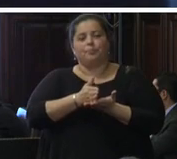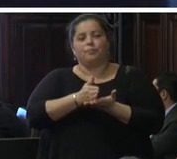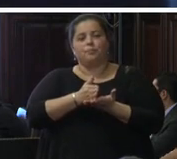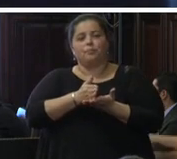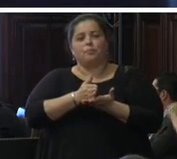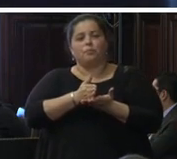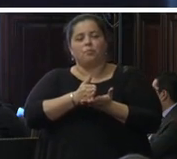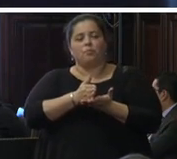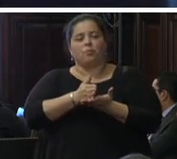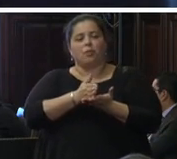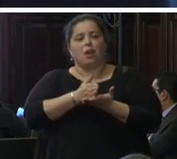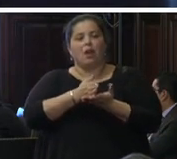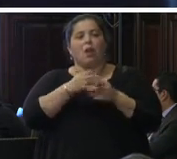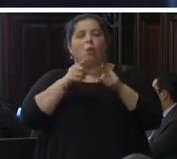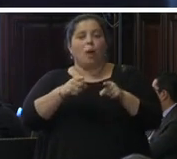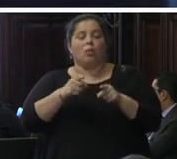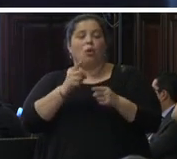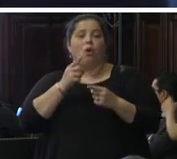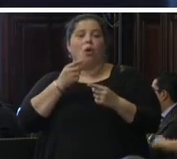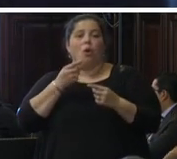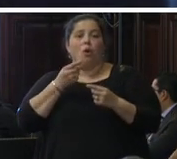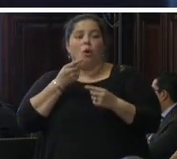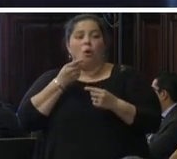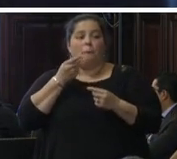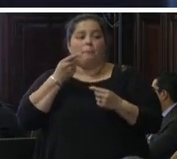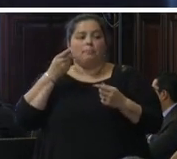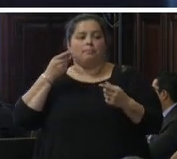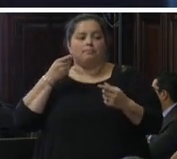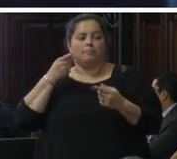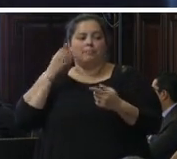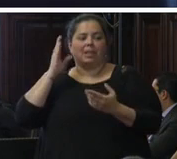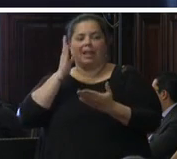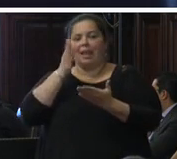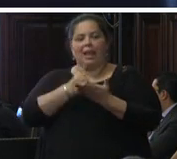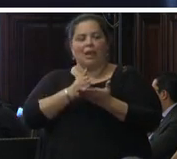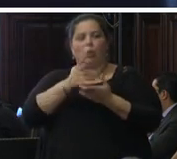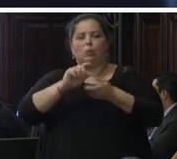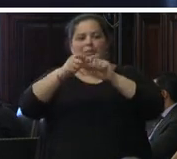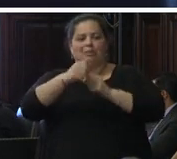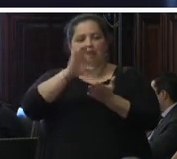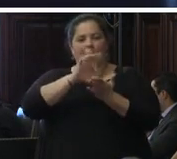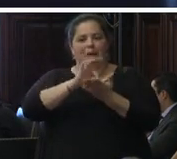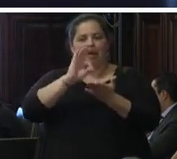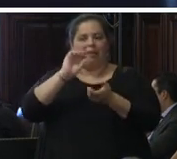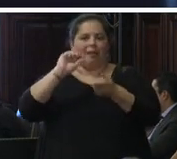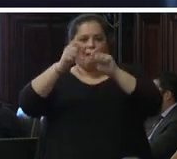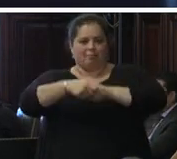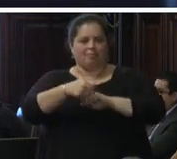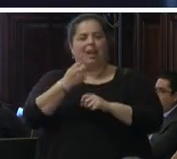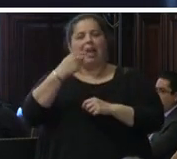inquisitivo a uno adversarial y que si no se dotan a las